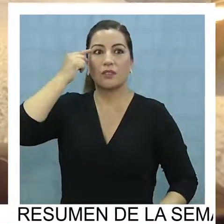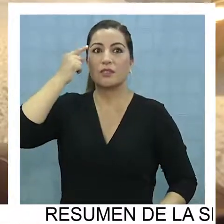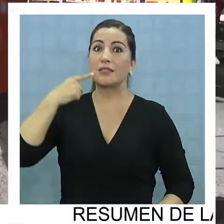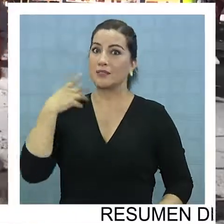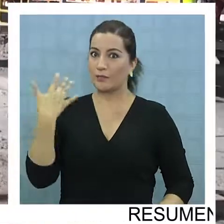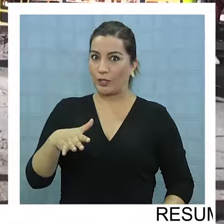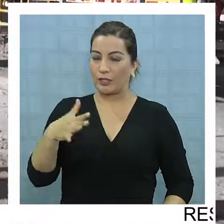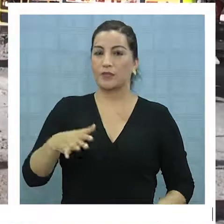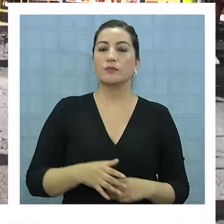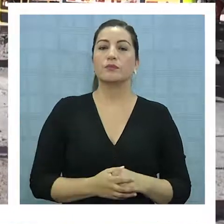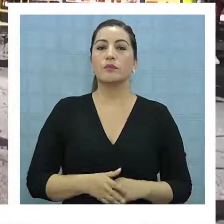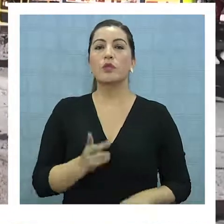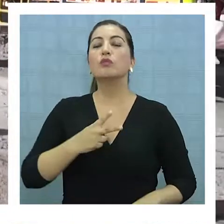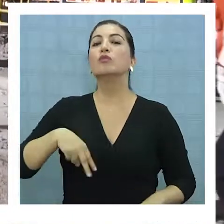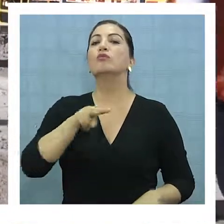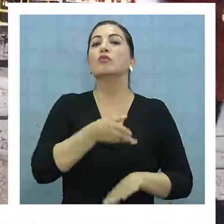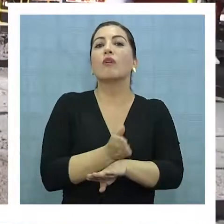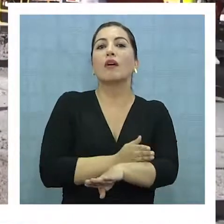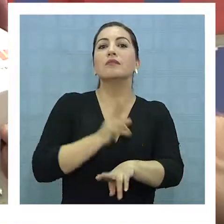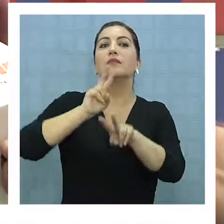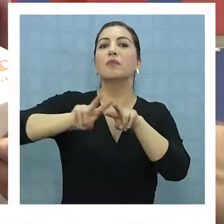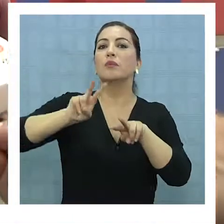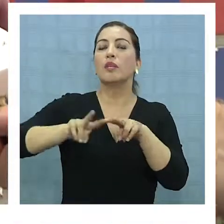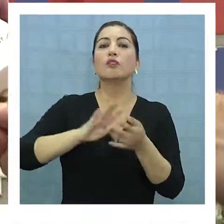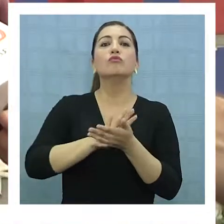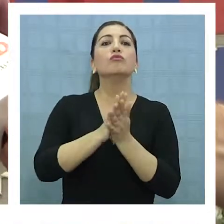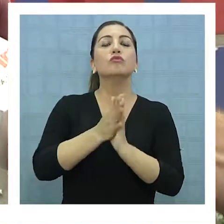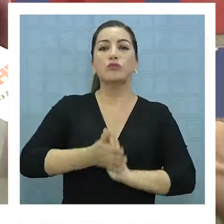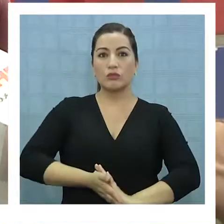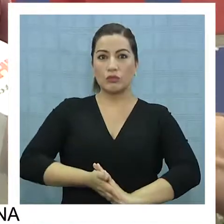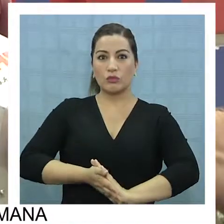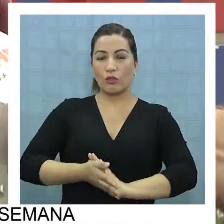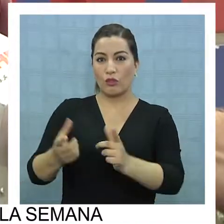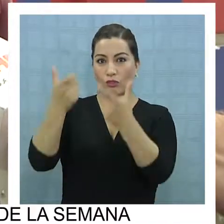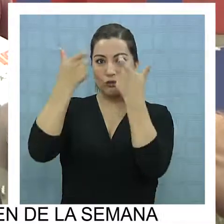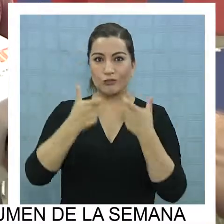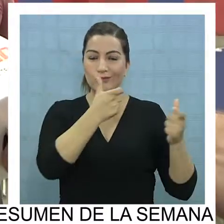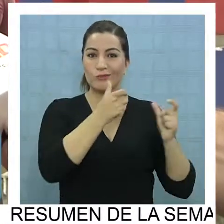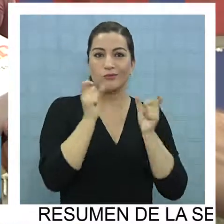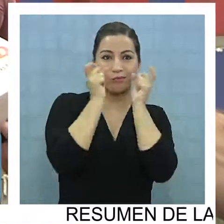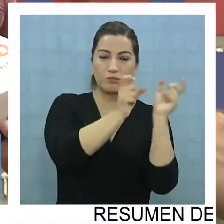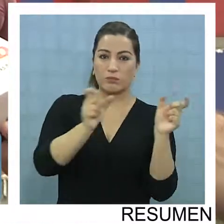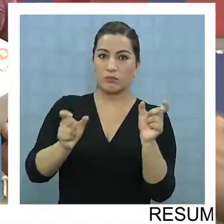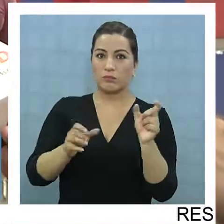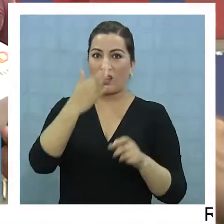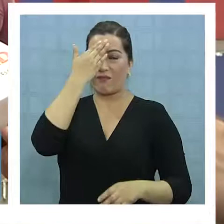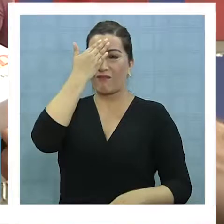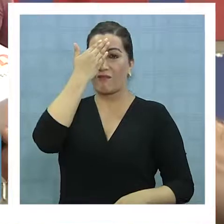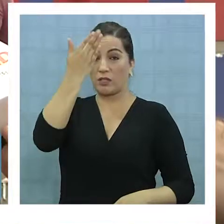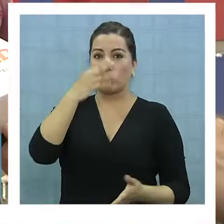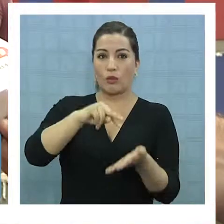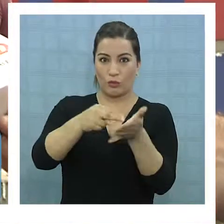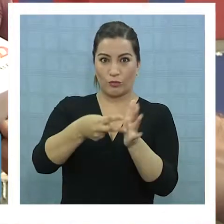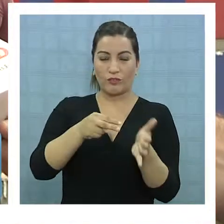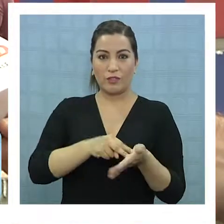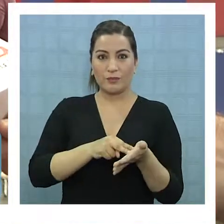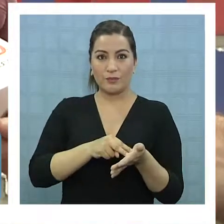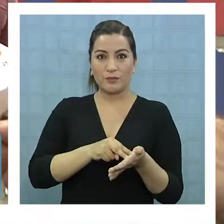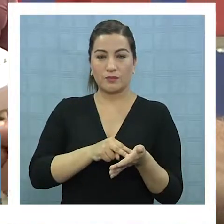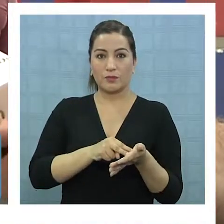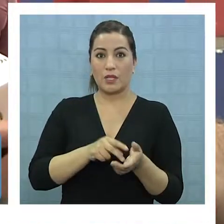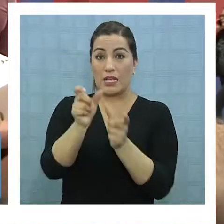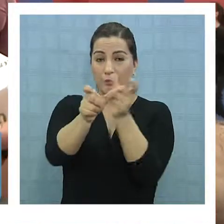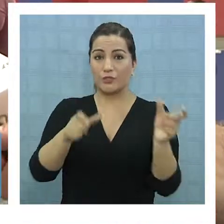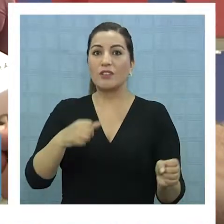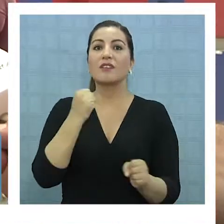vitales. Uno tiene que estar preparado y tener todos los mecanismos en control para enfrentar el riesgo como tal y que